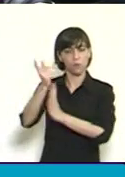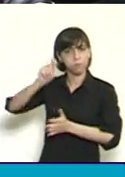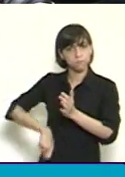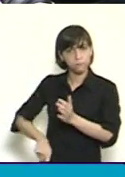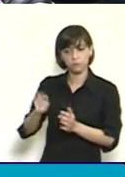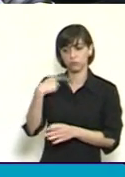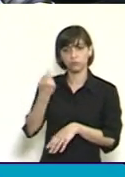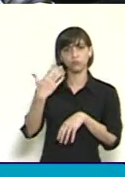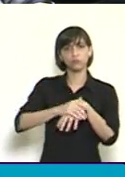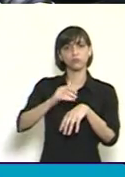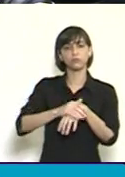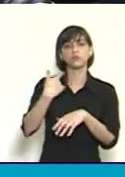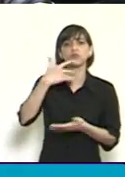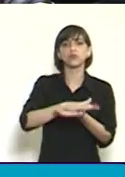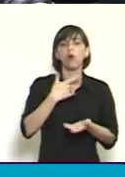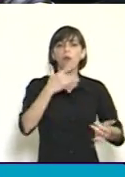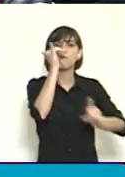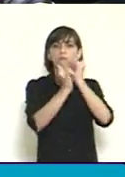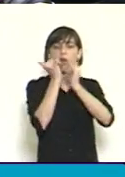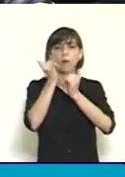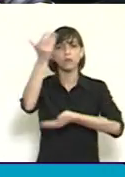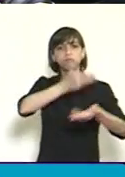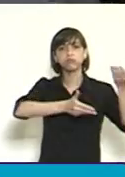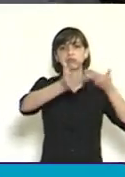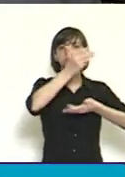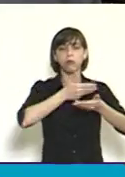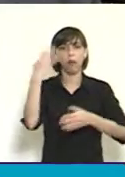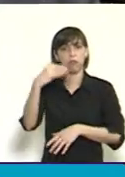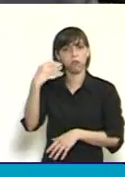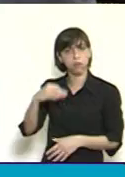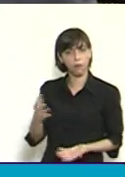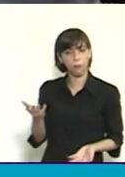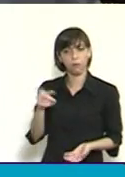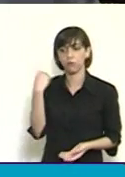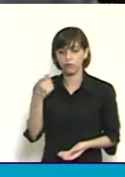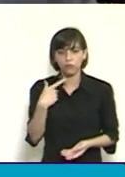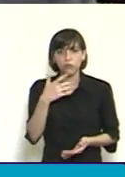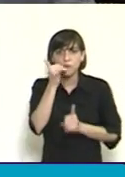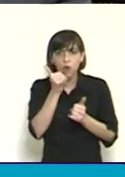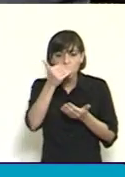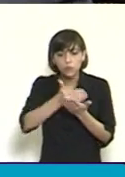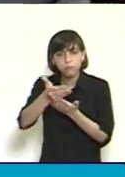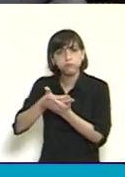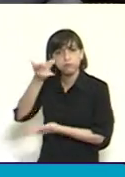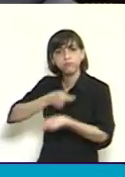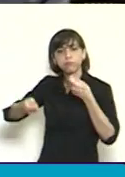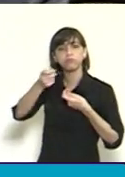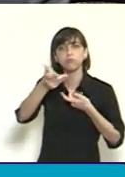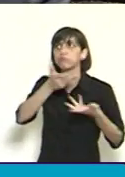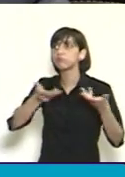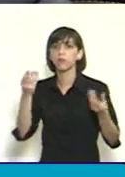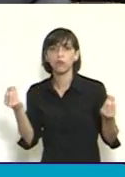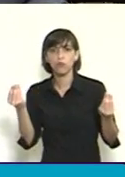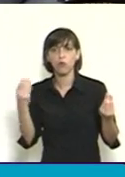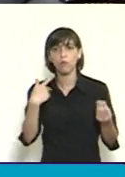de intercambio de información que serían imposibles de cumplir si no aprobáramos